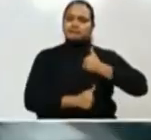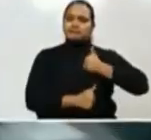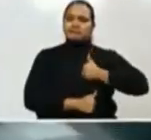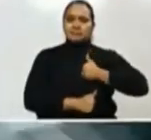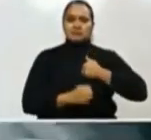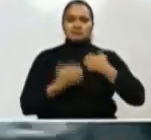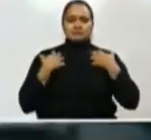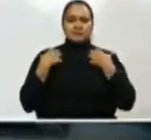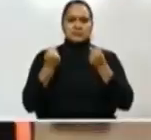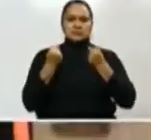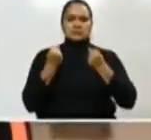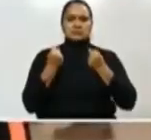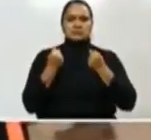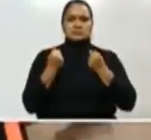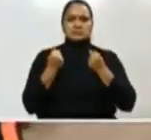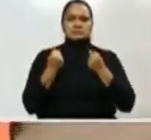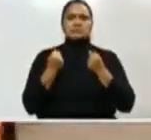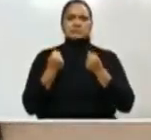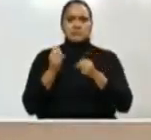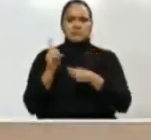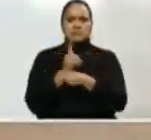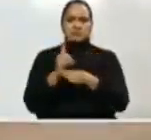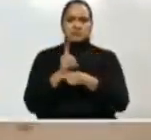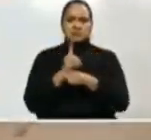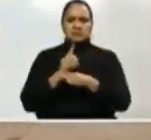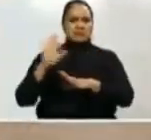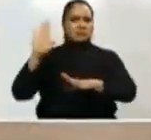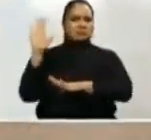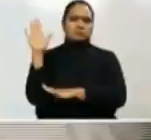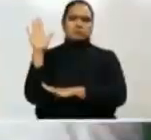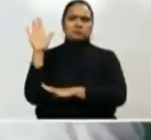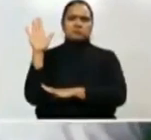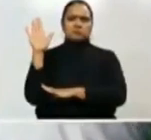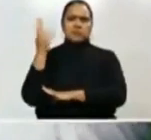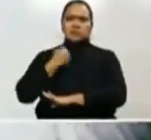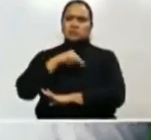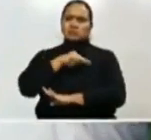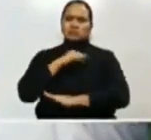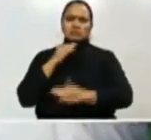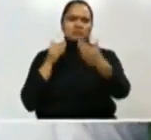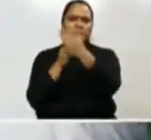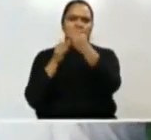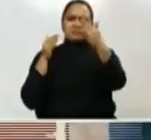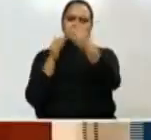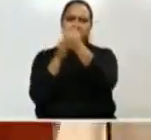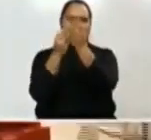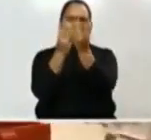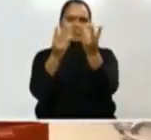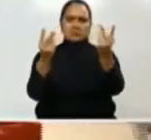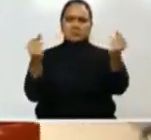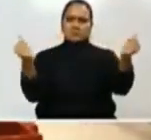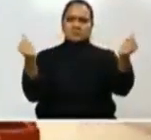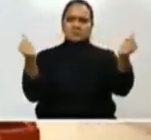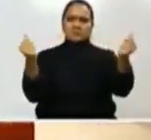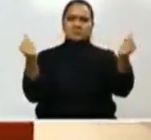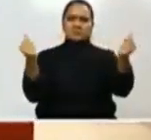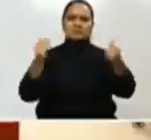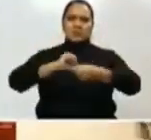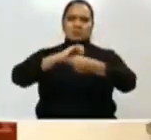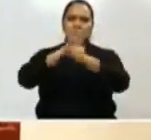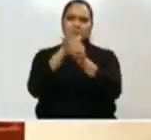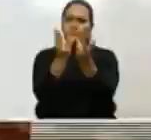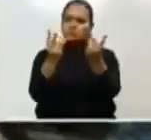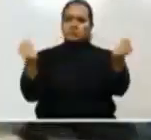valentía, armados de disciplina, de compromiso, vamos a vencer este virus, pero esto solo lo vamos a